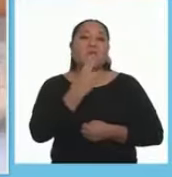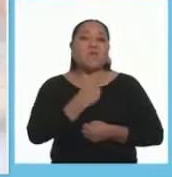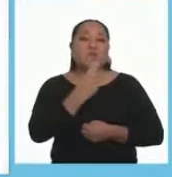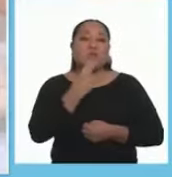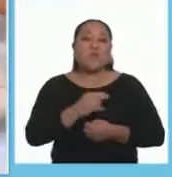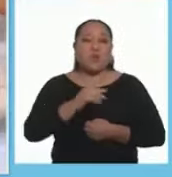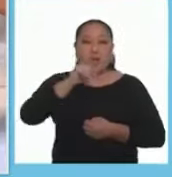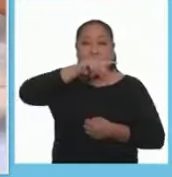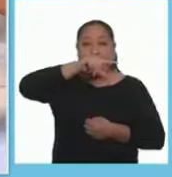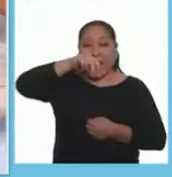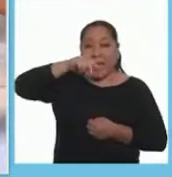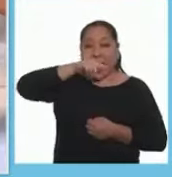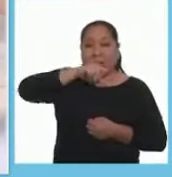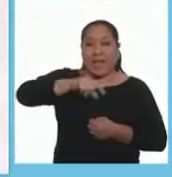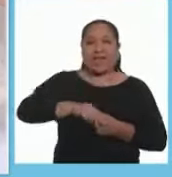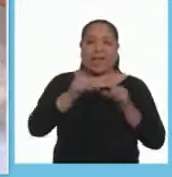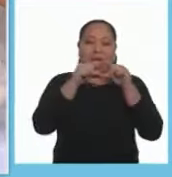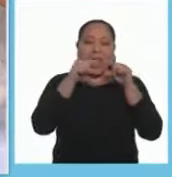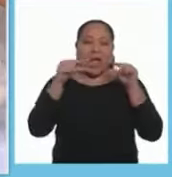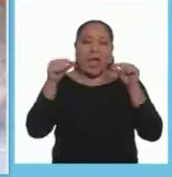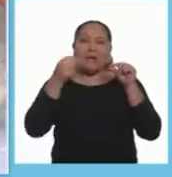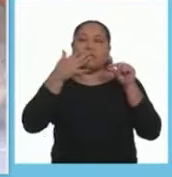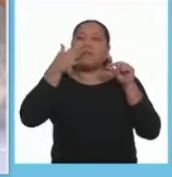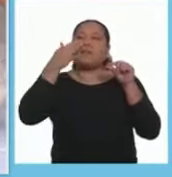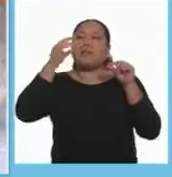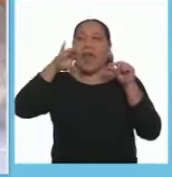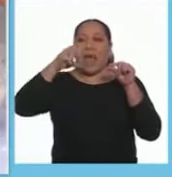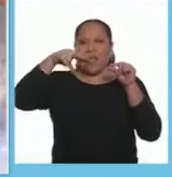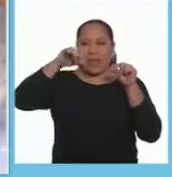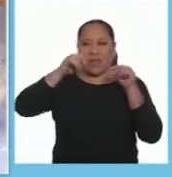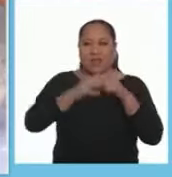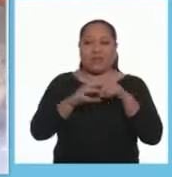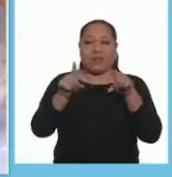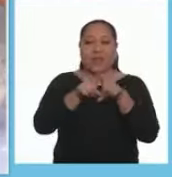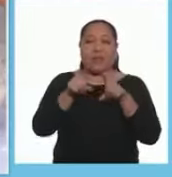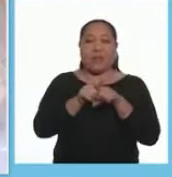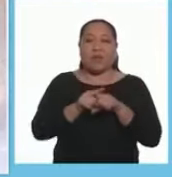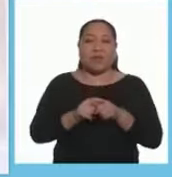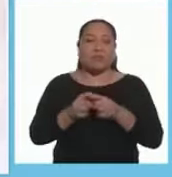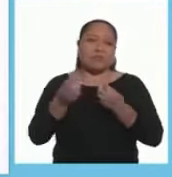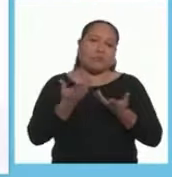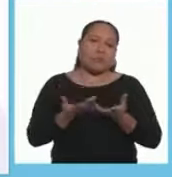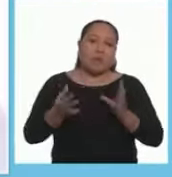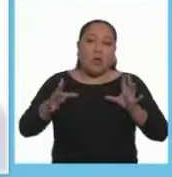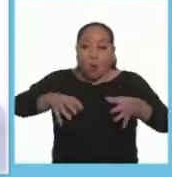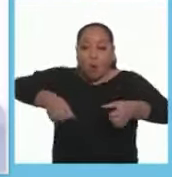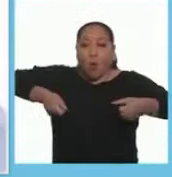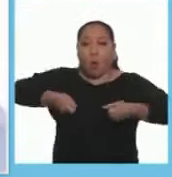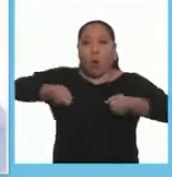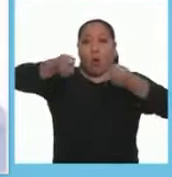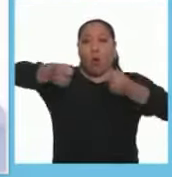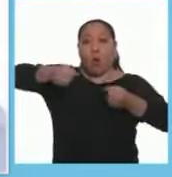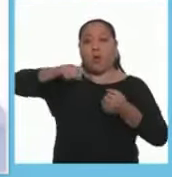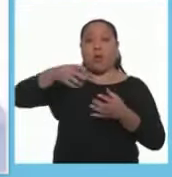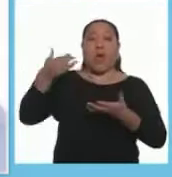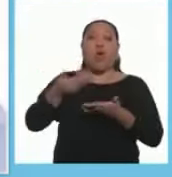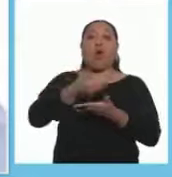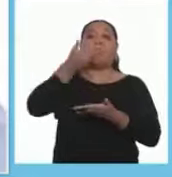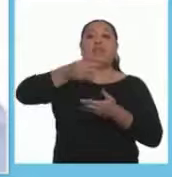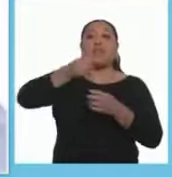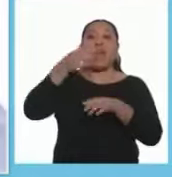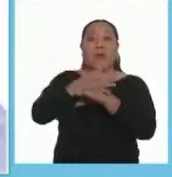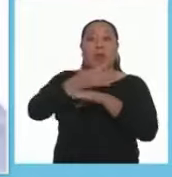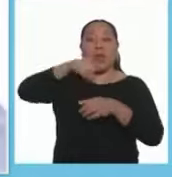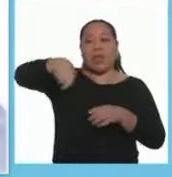Azúcar Y canela También necesitarán utensilios de cocina Como olla,